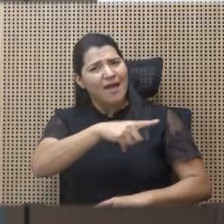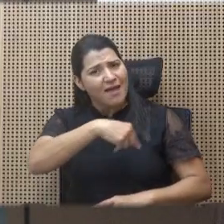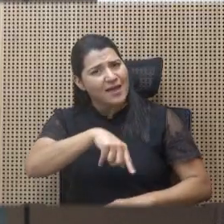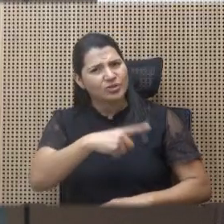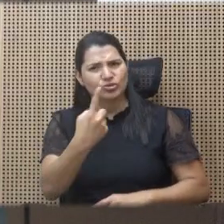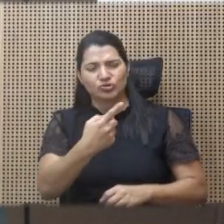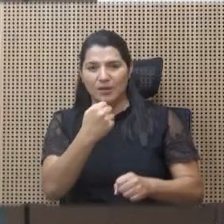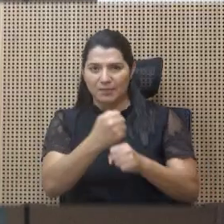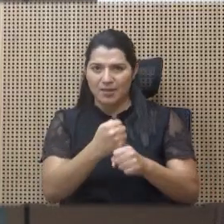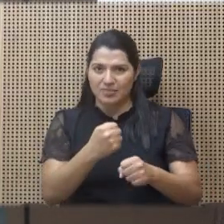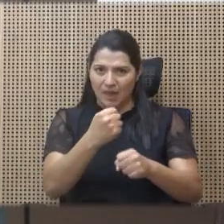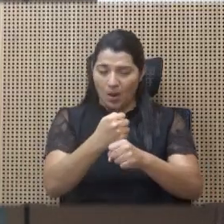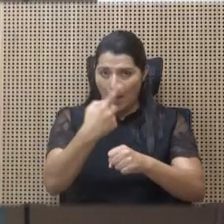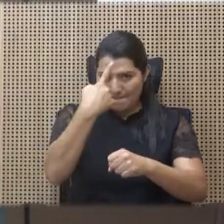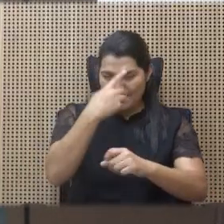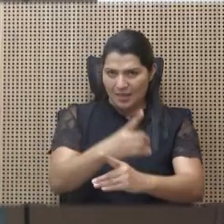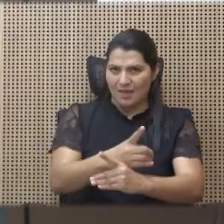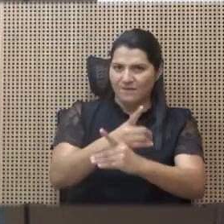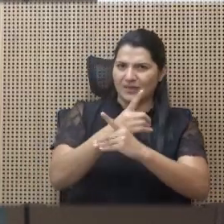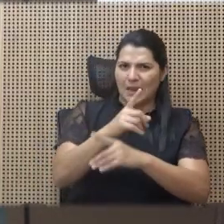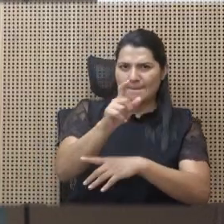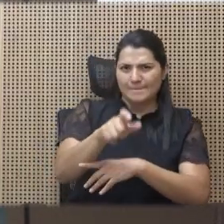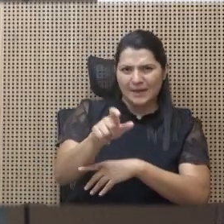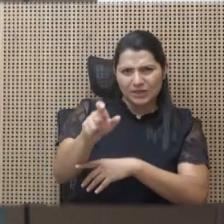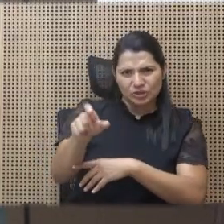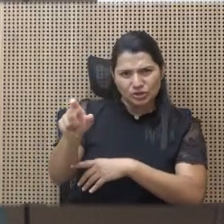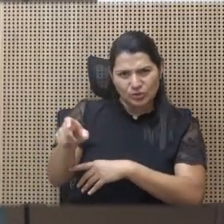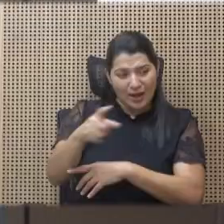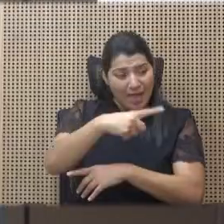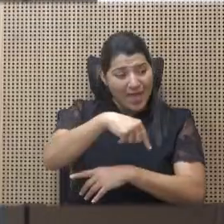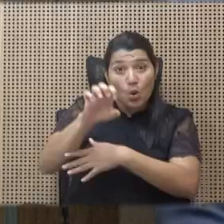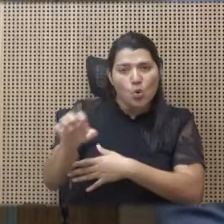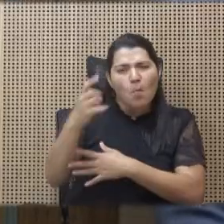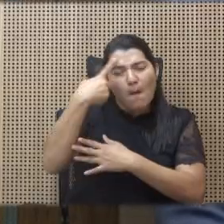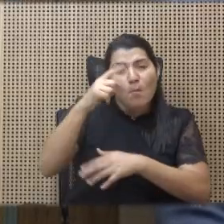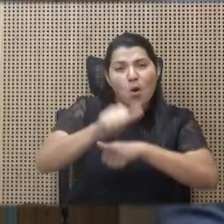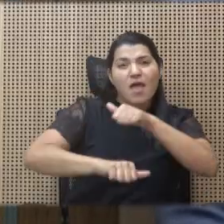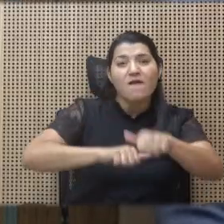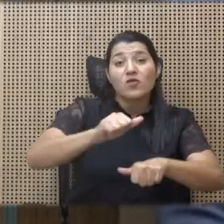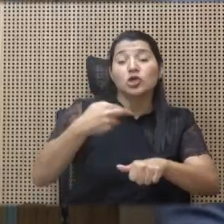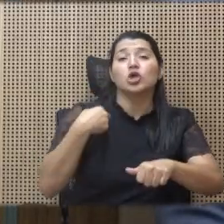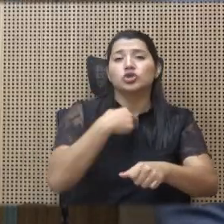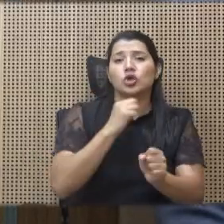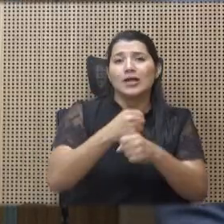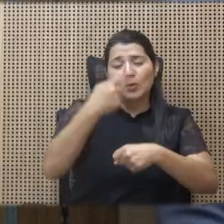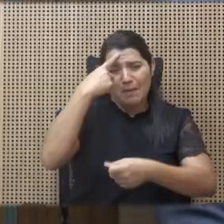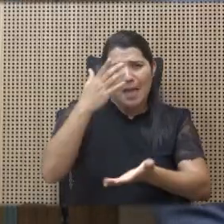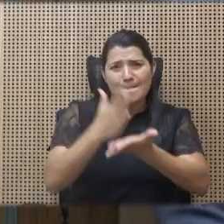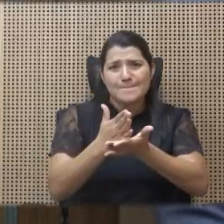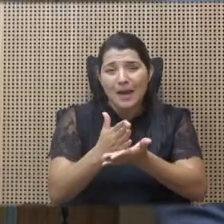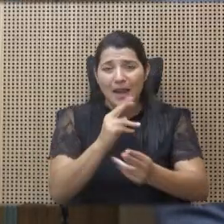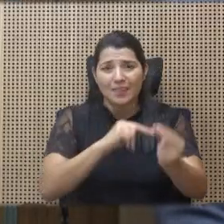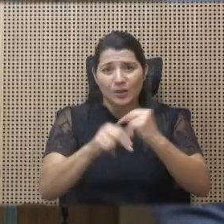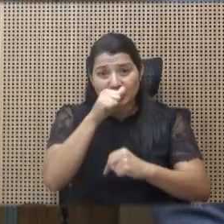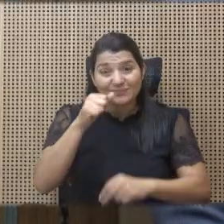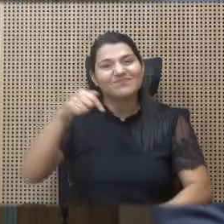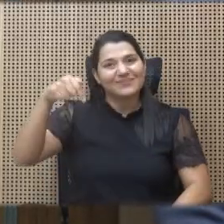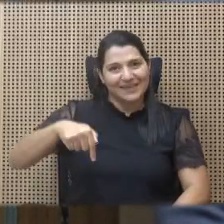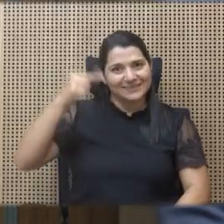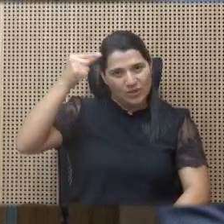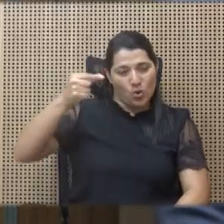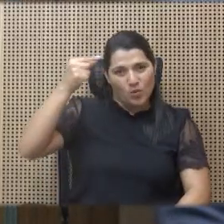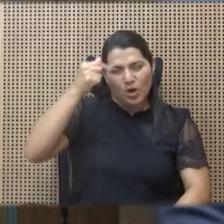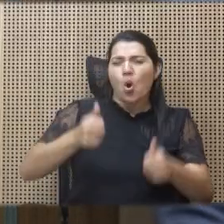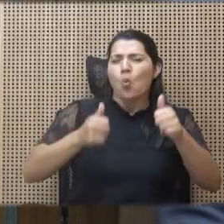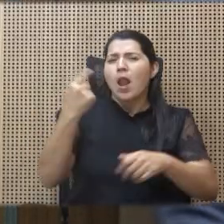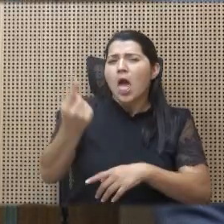favor de la ciudadanía. Son los que ponen el pecho a las balas. La jefa de fracción oficialista Pilar Cisneros enumeró